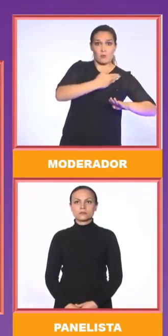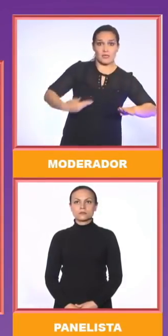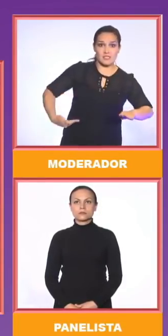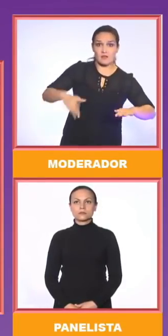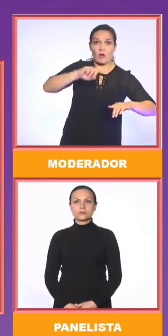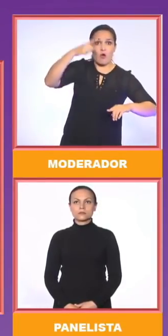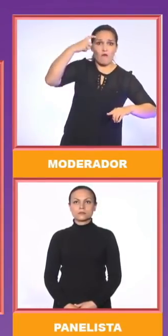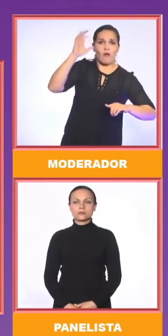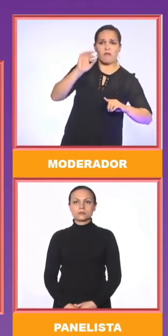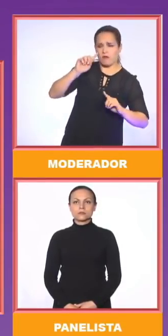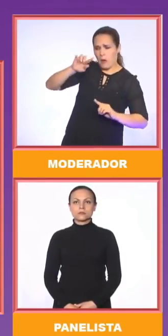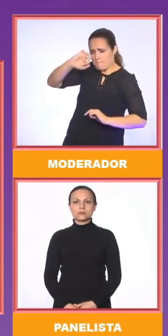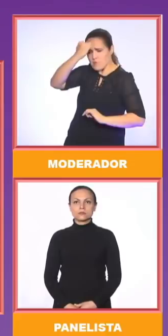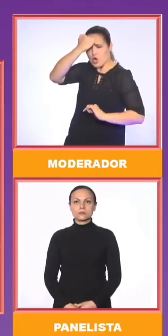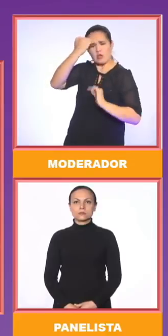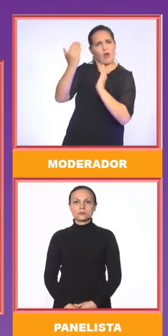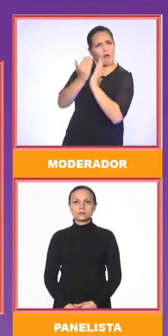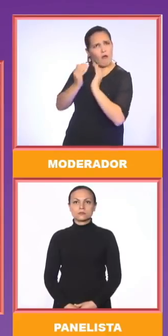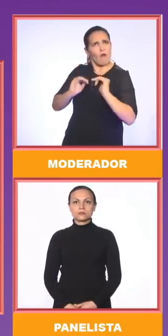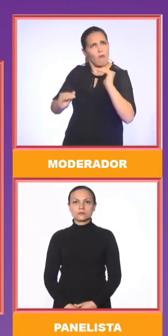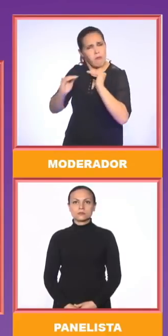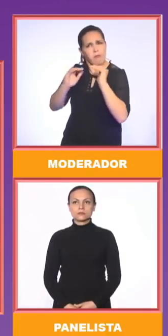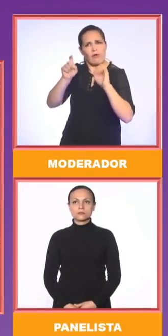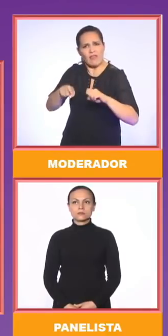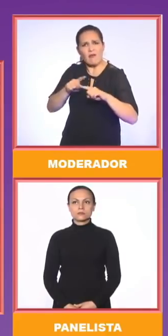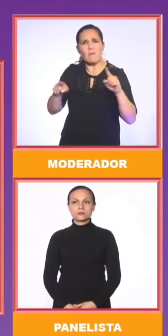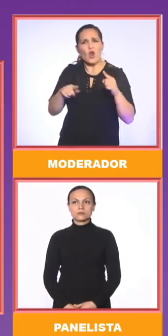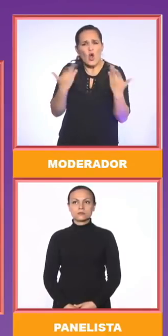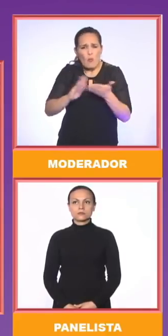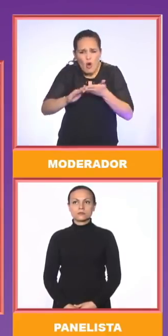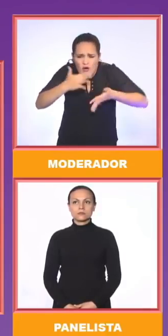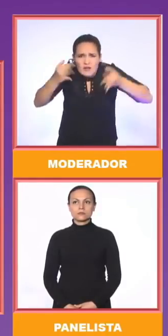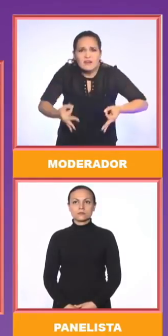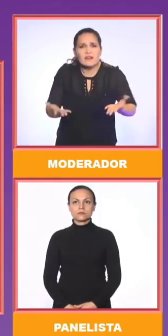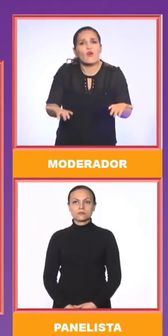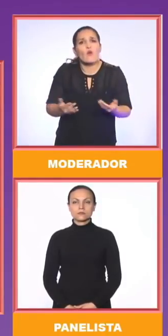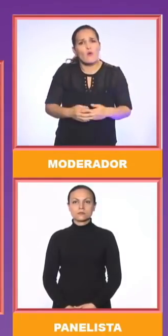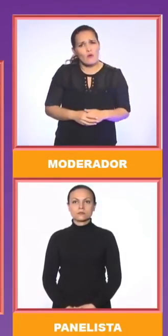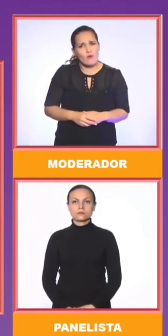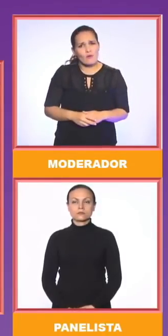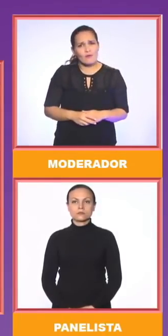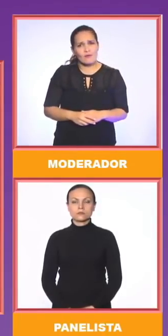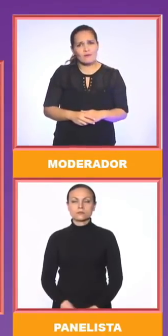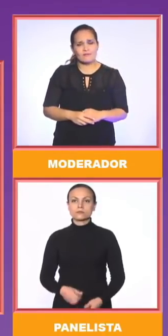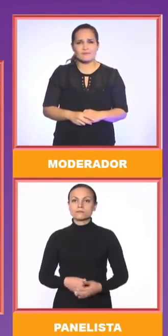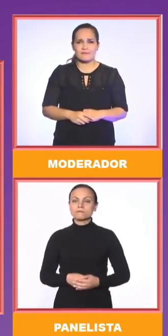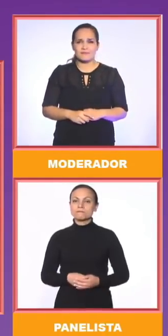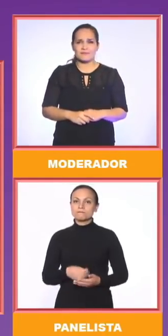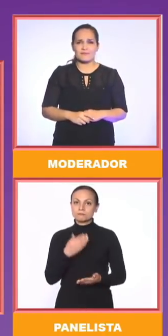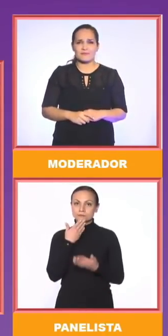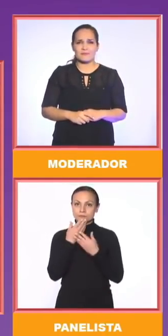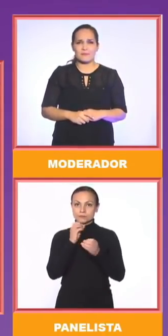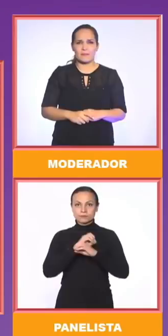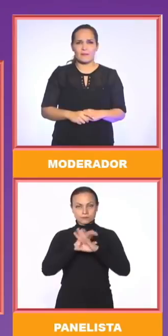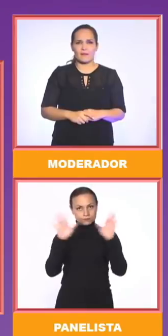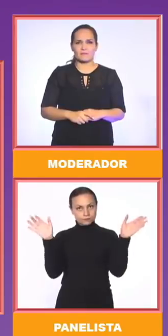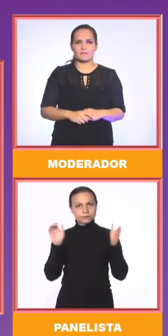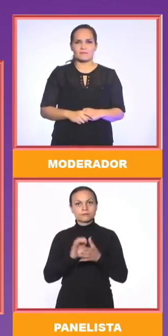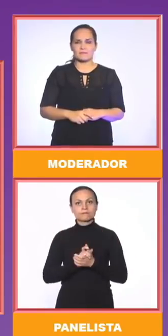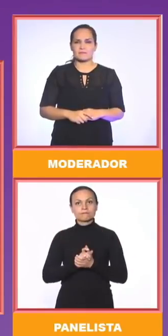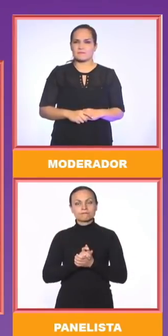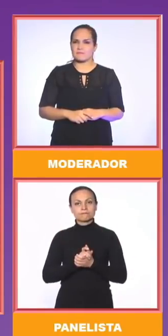Pero, ¿cómo lo volvemos una realidad el tema de la equidad? Bueno, muy buenos días. Un saludo a los